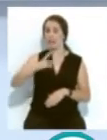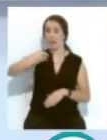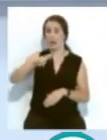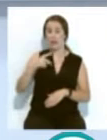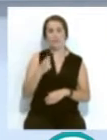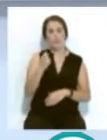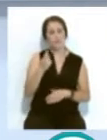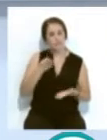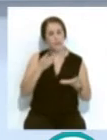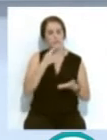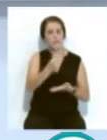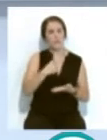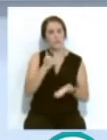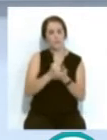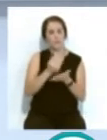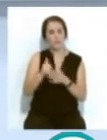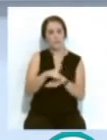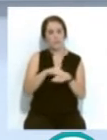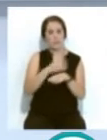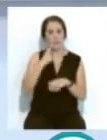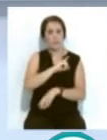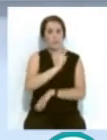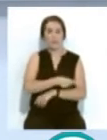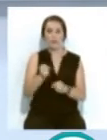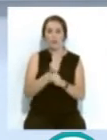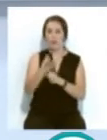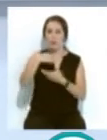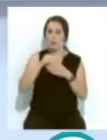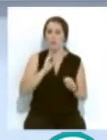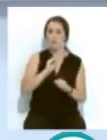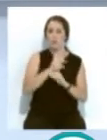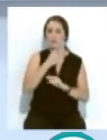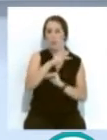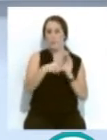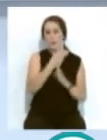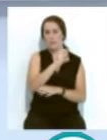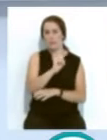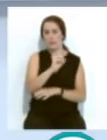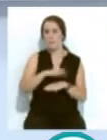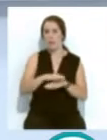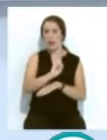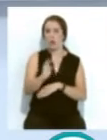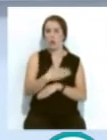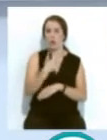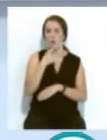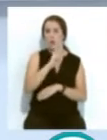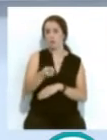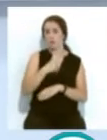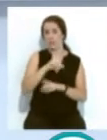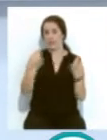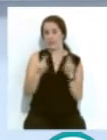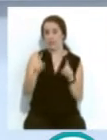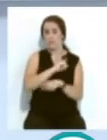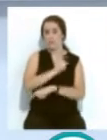necesidad de que el Instituto Municipal de Deportes... ...trabaje en la convocatoria de las subvenciones de 2020 para clubes y entidades deportivas.